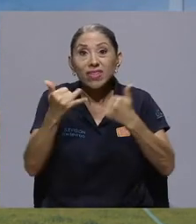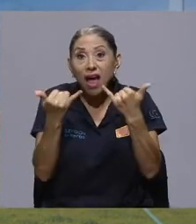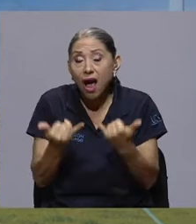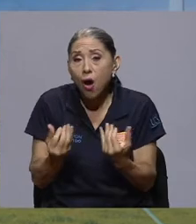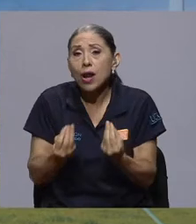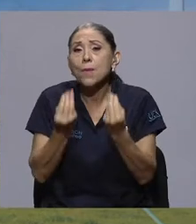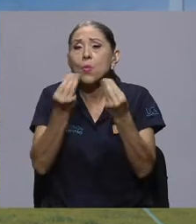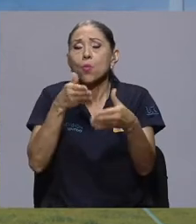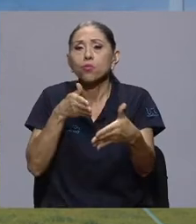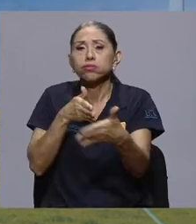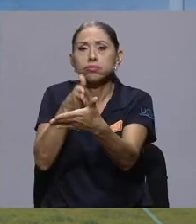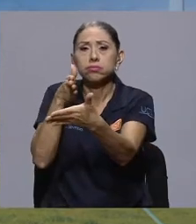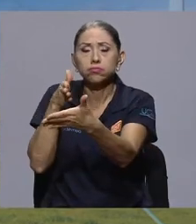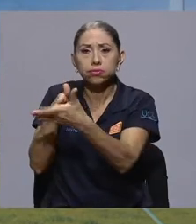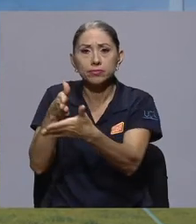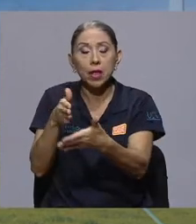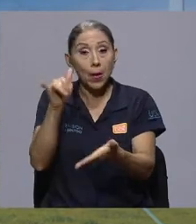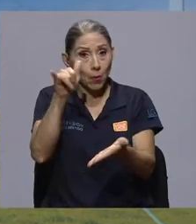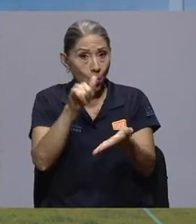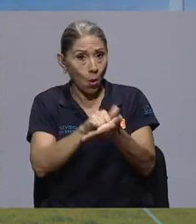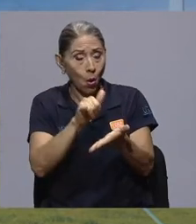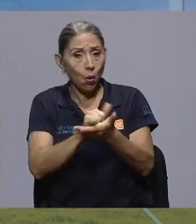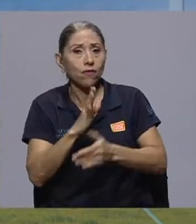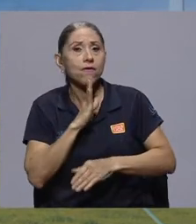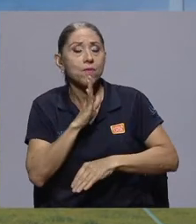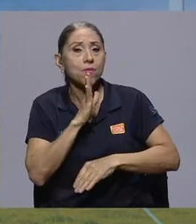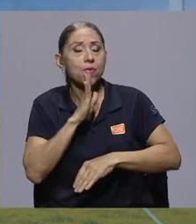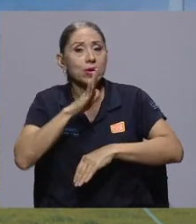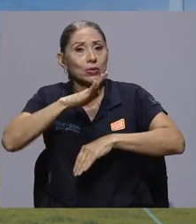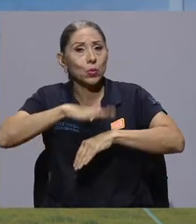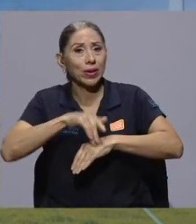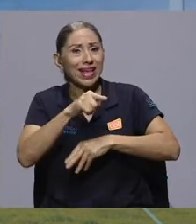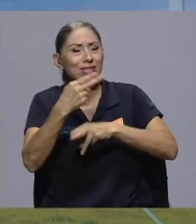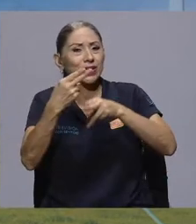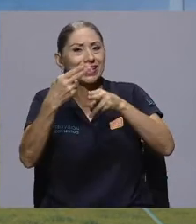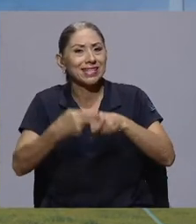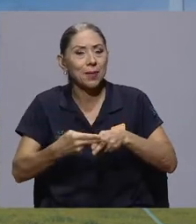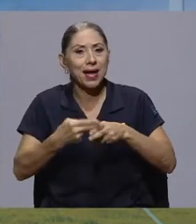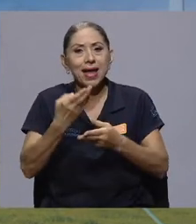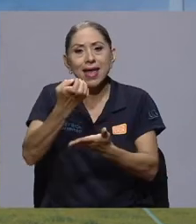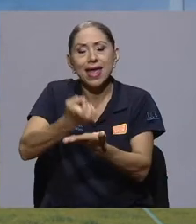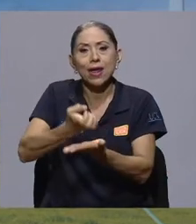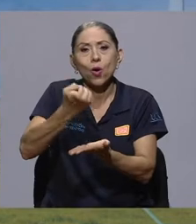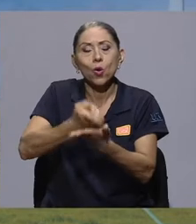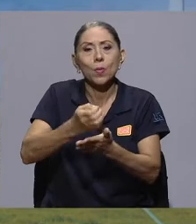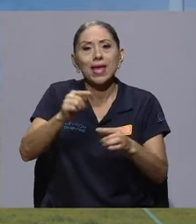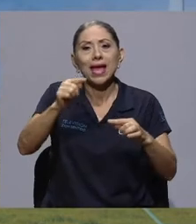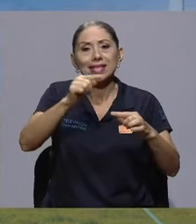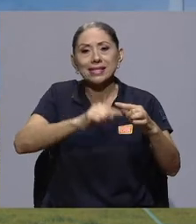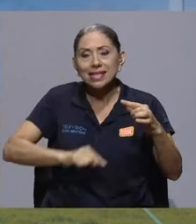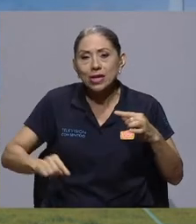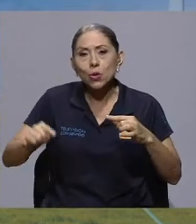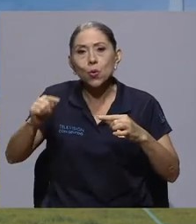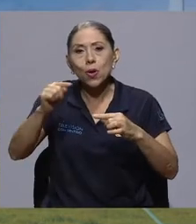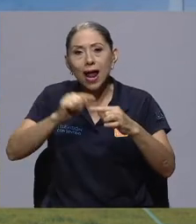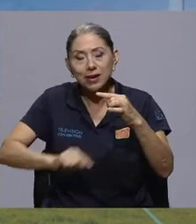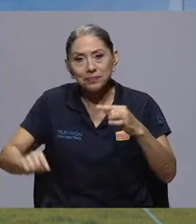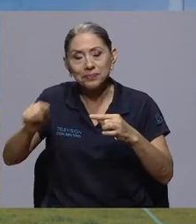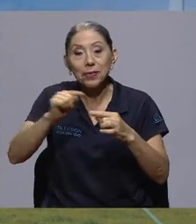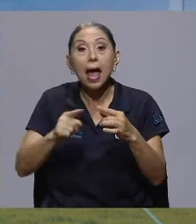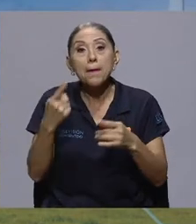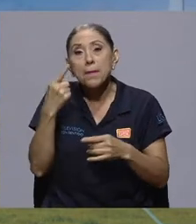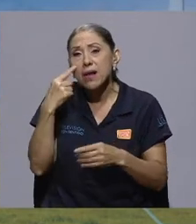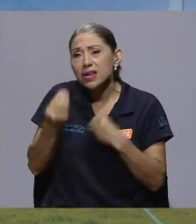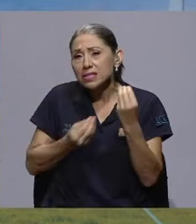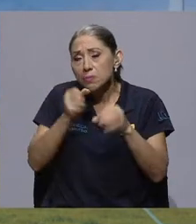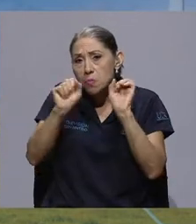amenazado. Y por eso es que vamos a hablar hoy de eso que se llama economía circular. A ver si nos pones